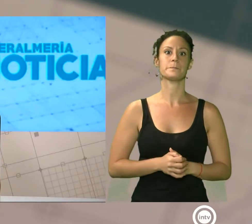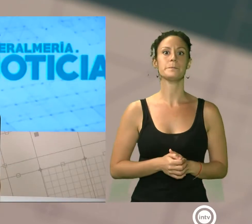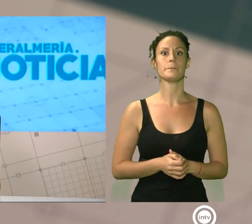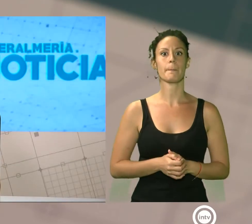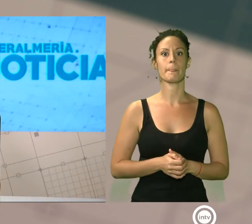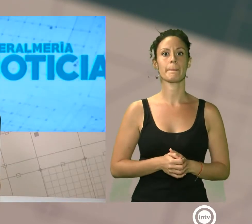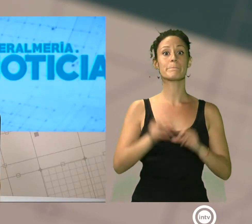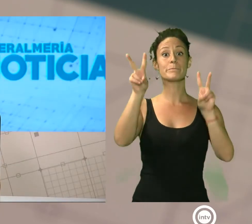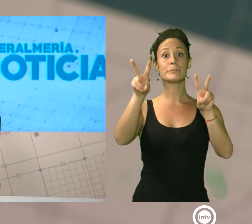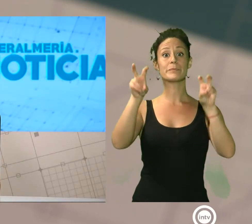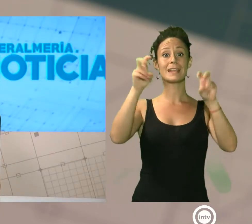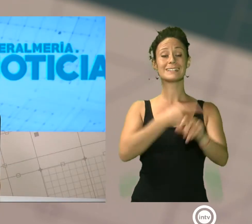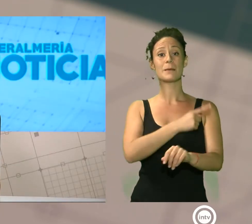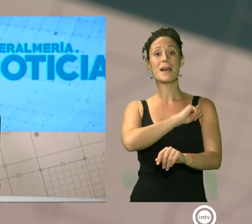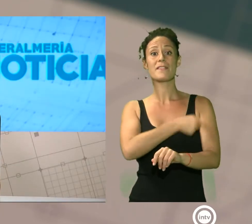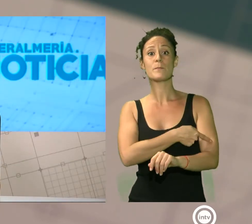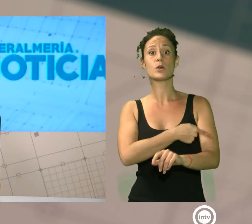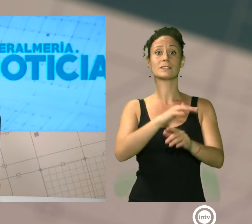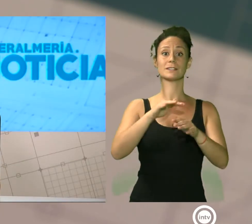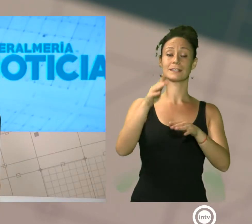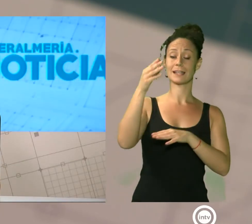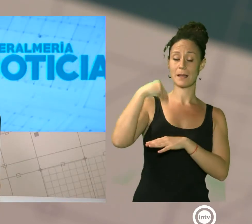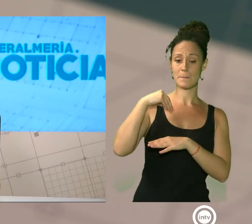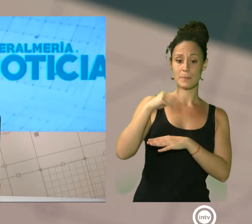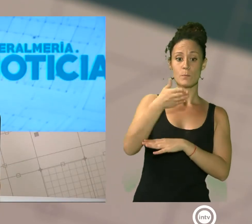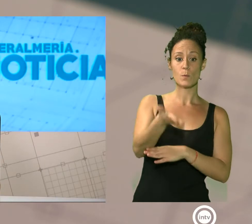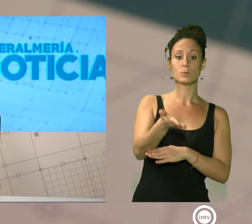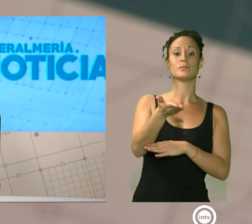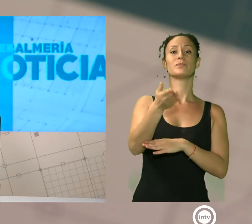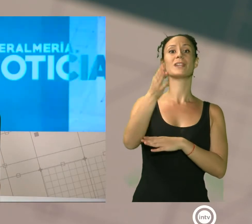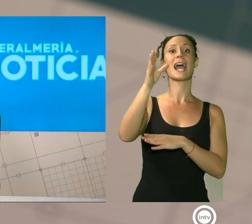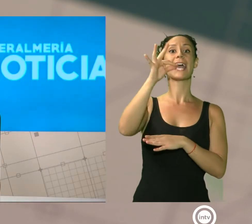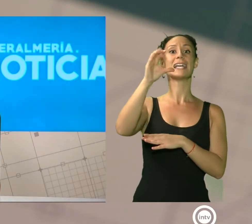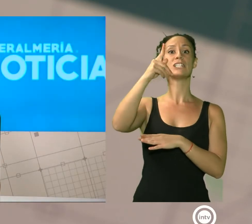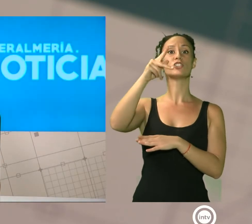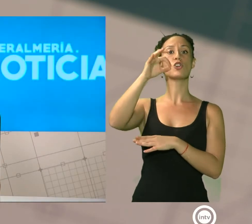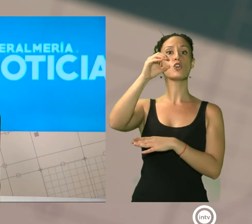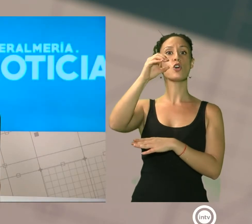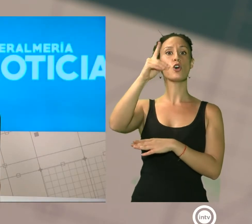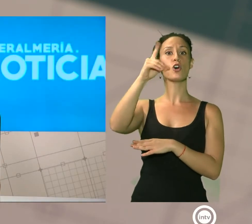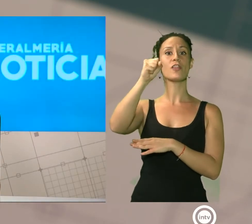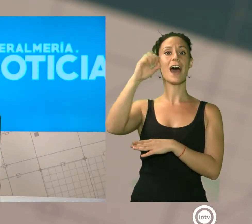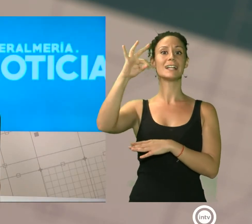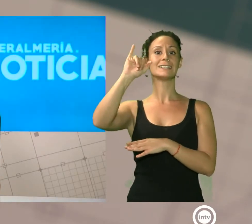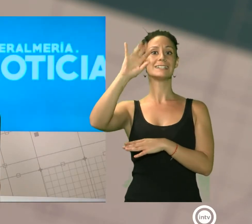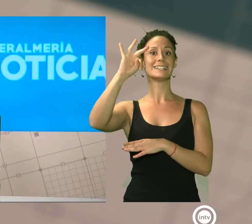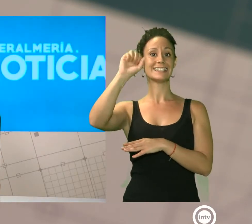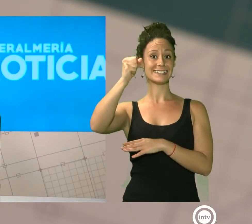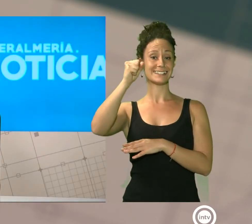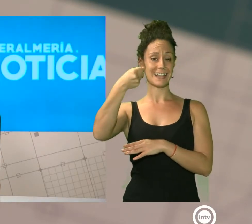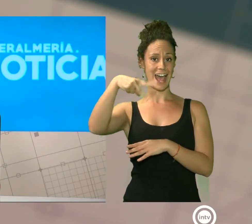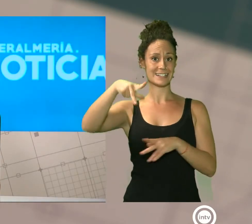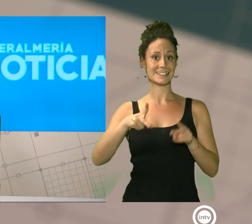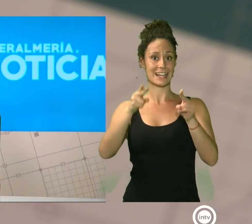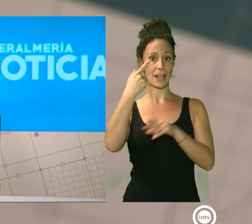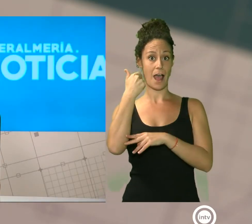En cuanto a deportes, en la misma jornada se presentó la primera edición de la Escoda Titan Series Almería, un evento deportivo que se celebrará del 8